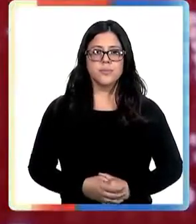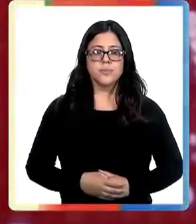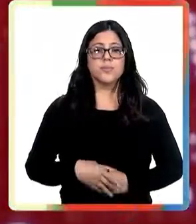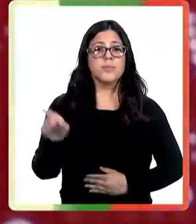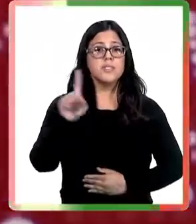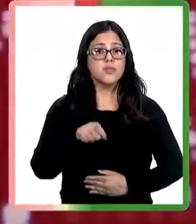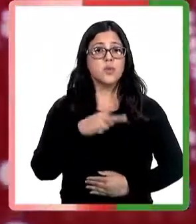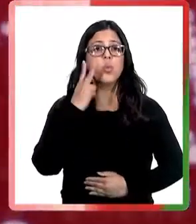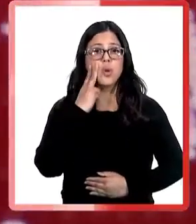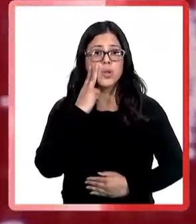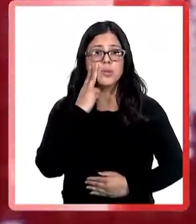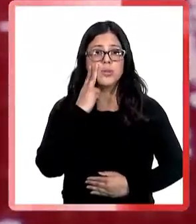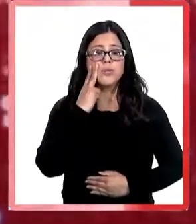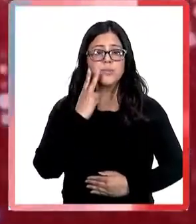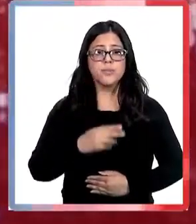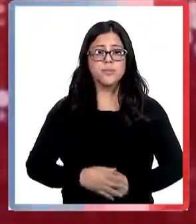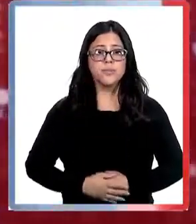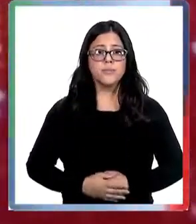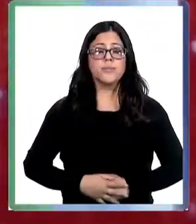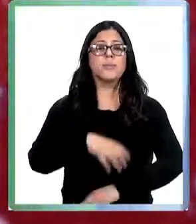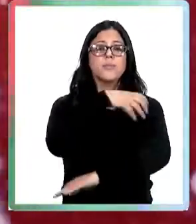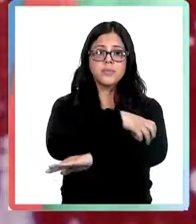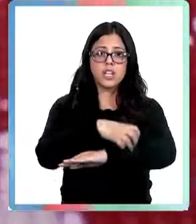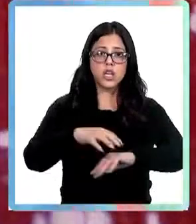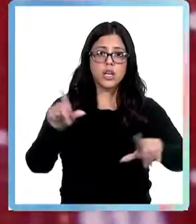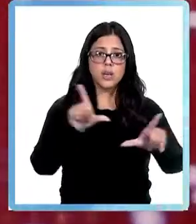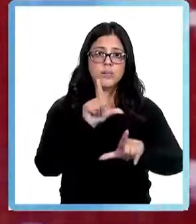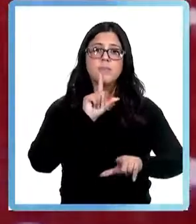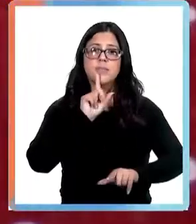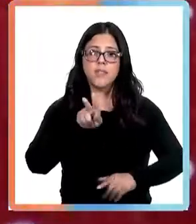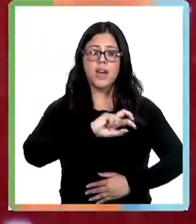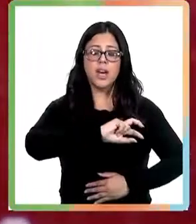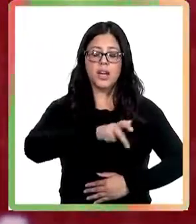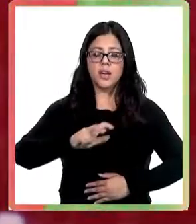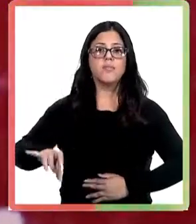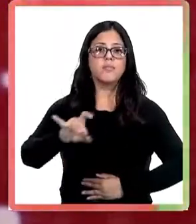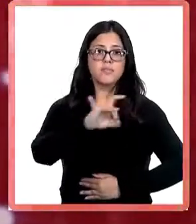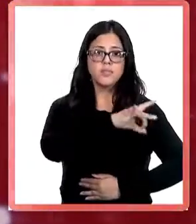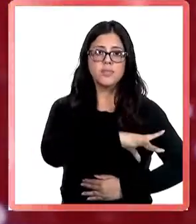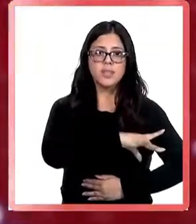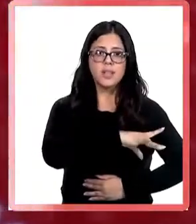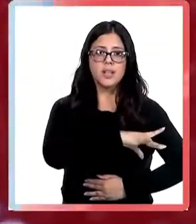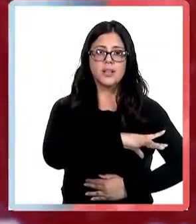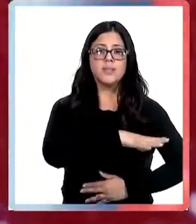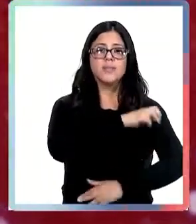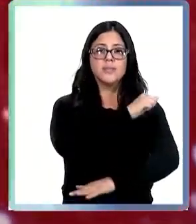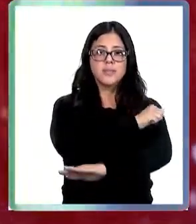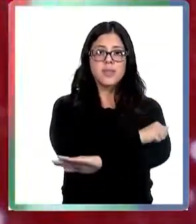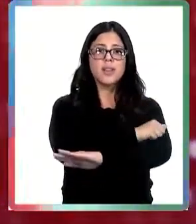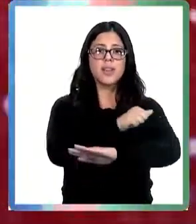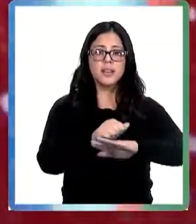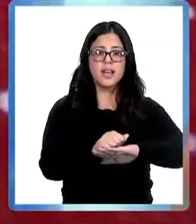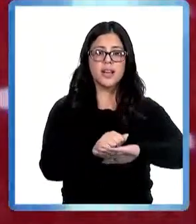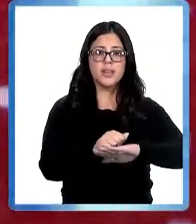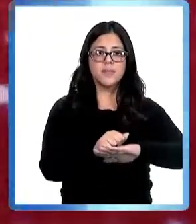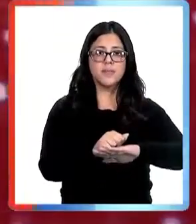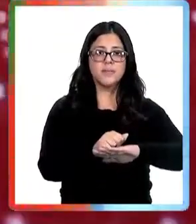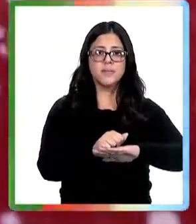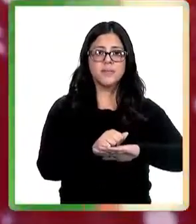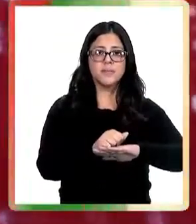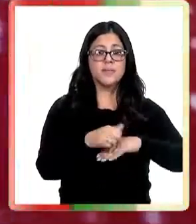Servicio de Impuestos Internos Asociación Regional de Canales de Televisión de Señal Abierta de Chile Arcatel